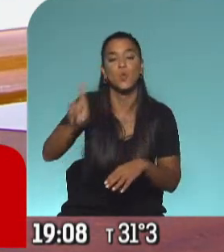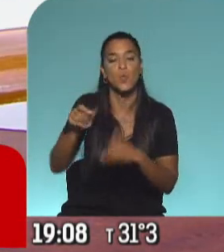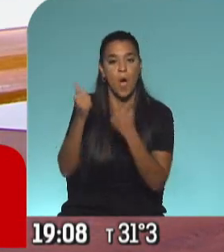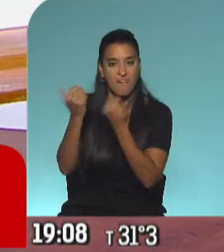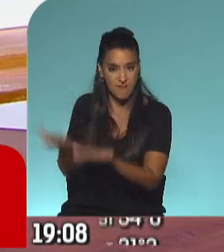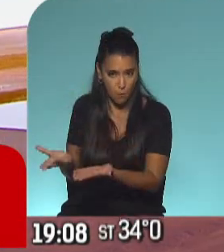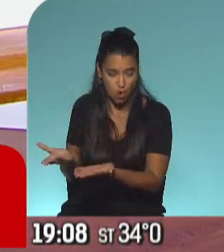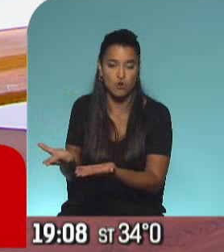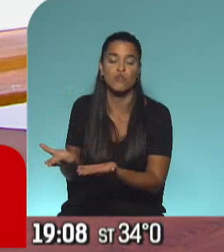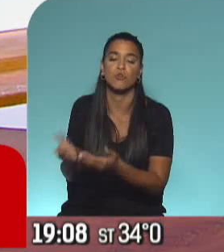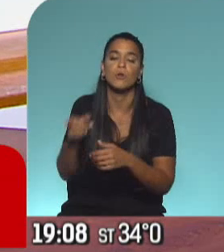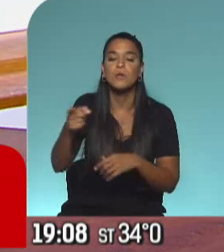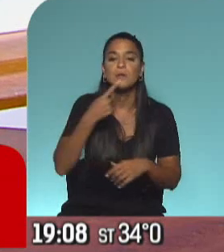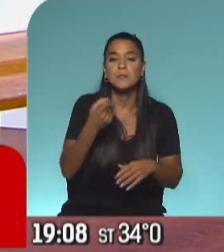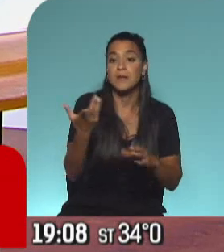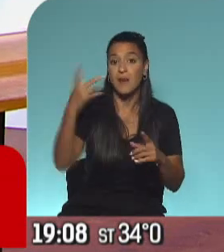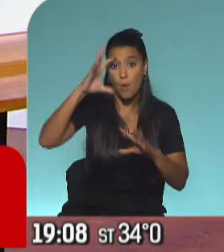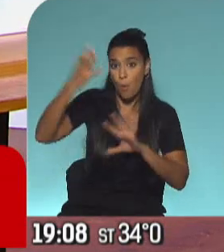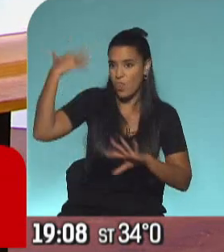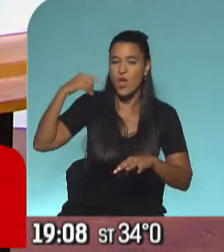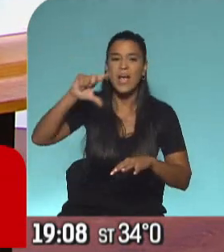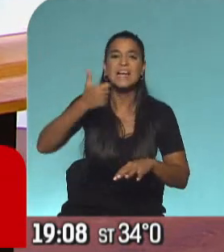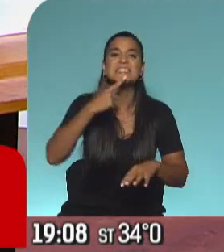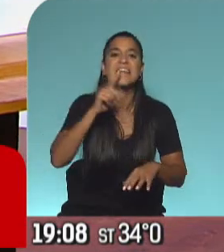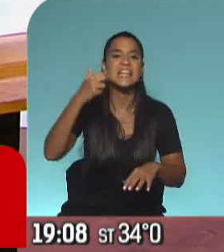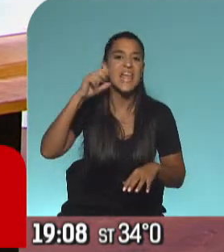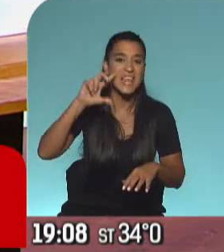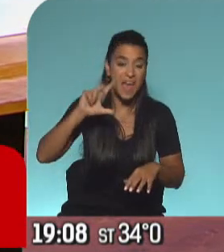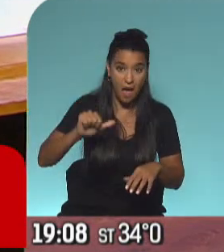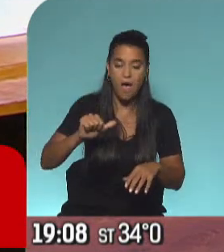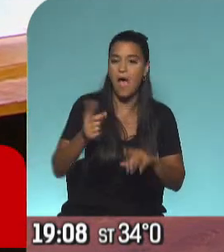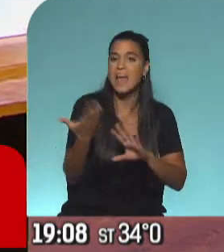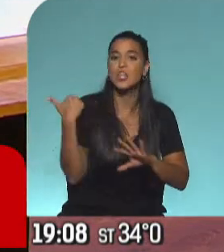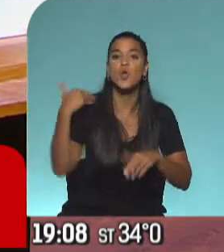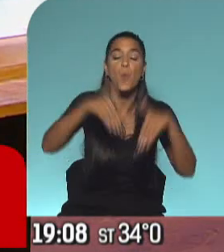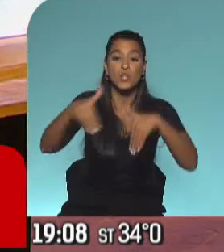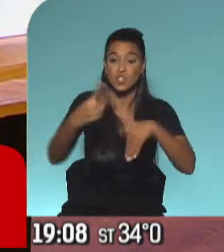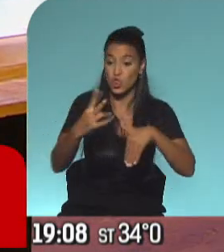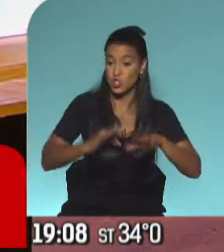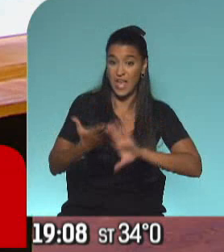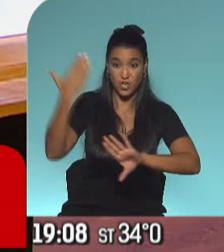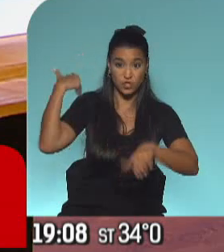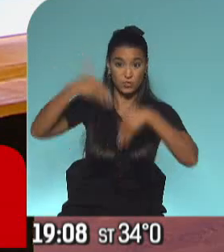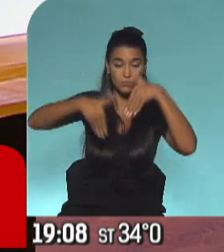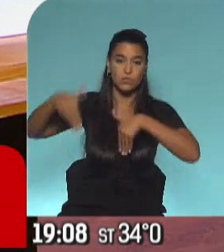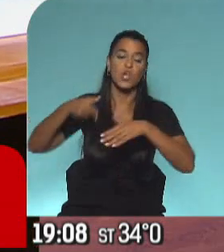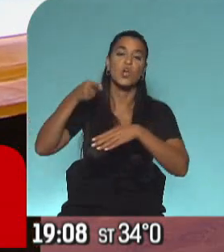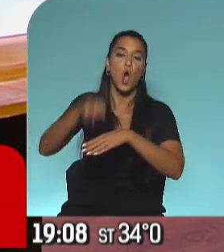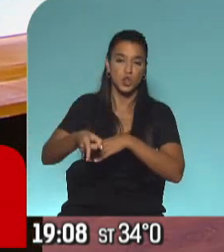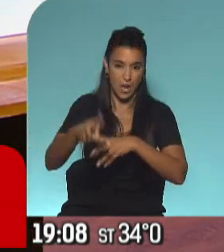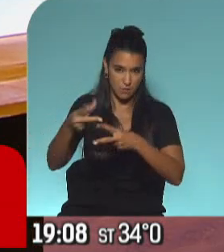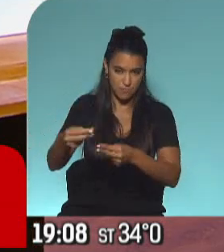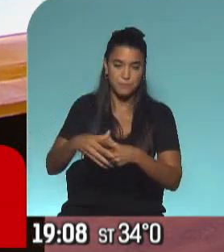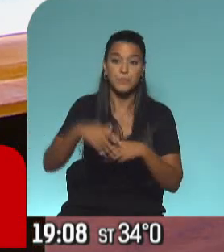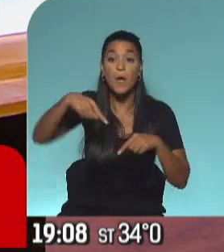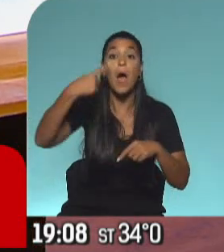favor. El recuerdo de Manuela Castañeda era sobre la anterior votación, hace dos años la votación en contra. ¿Vamos